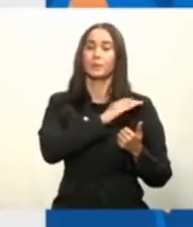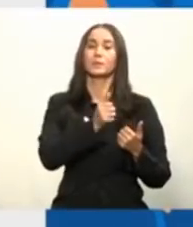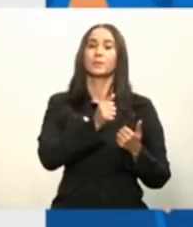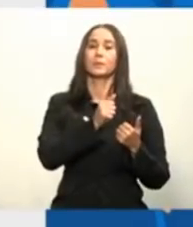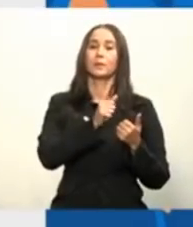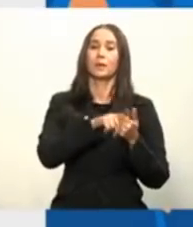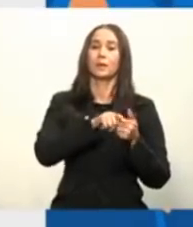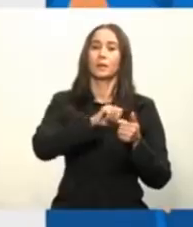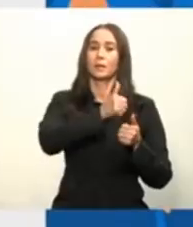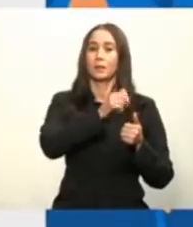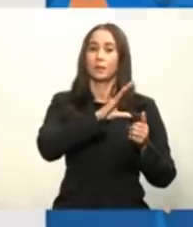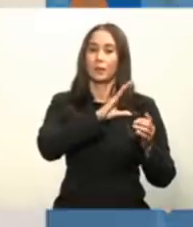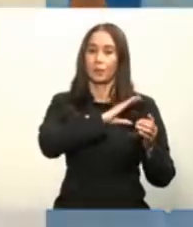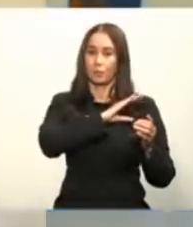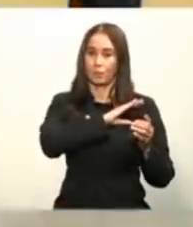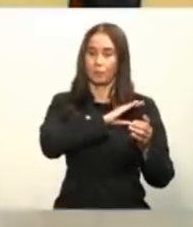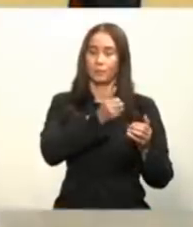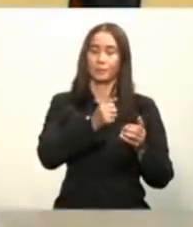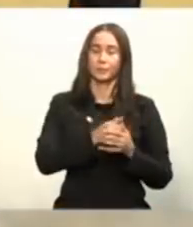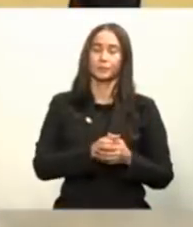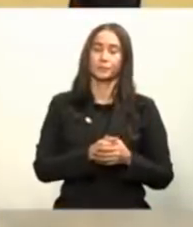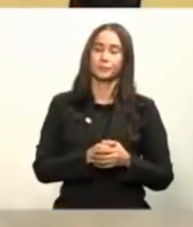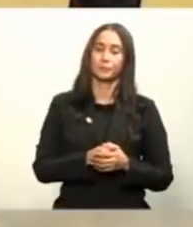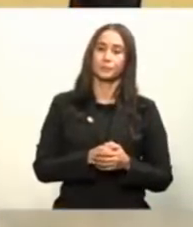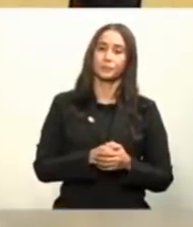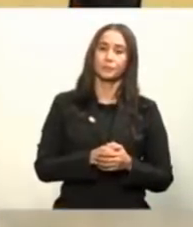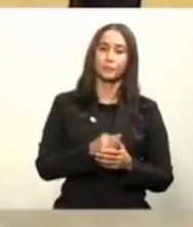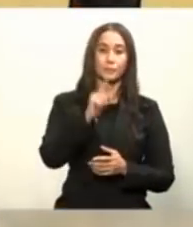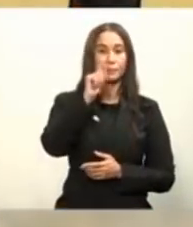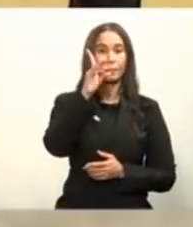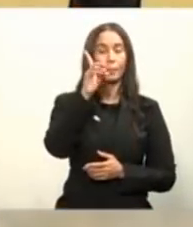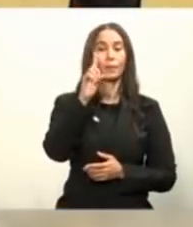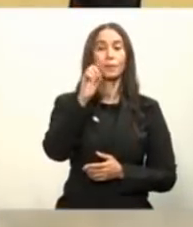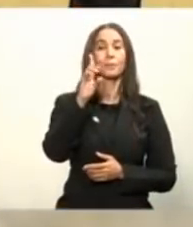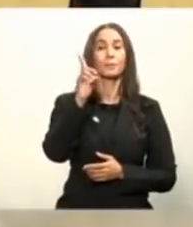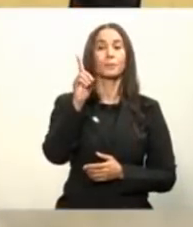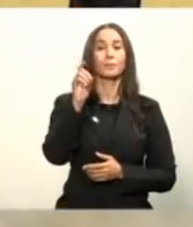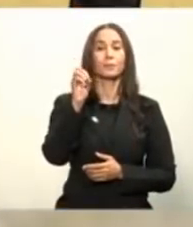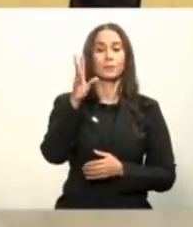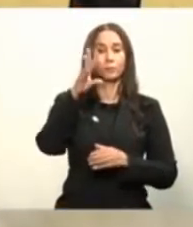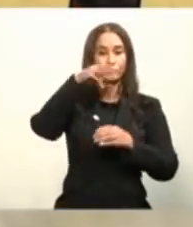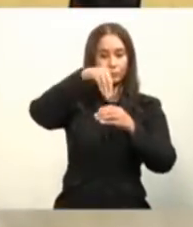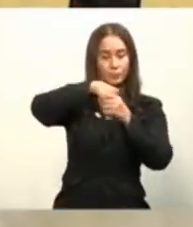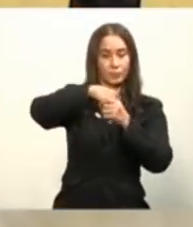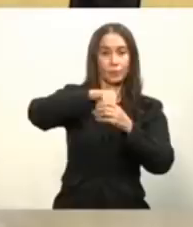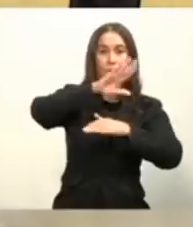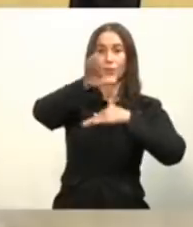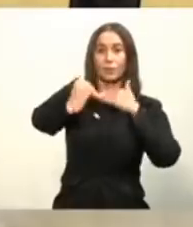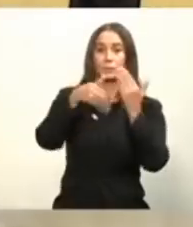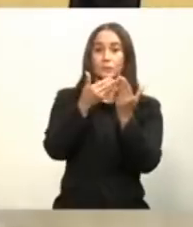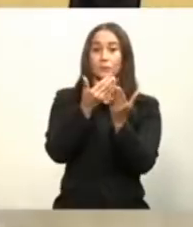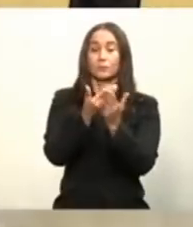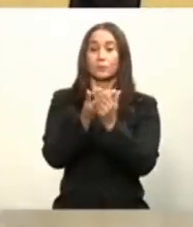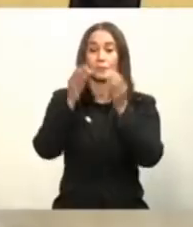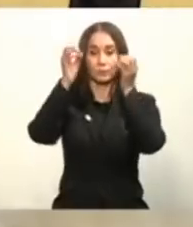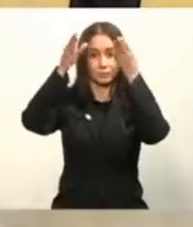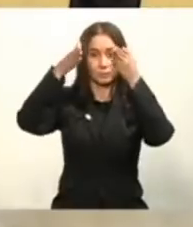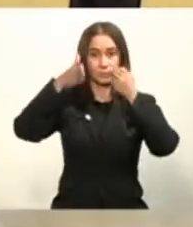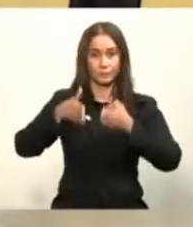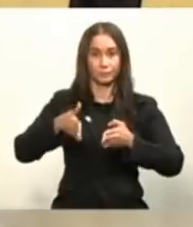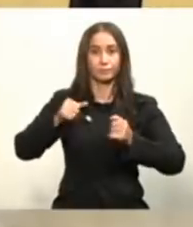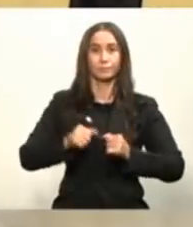marina de guerra. Y también en esa fase 1D, están incluidos todos los docentes.